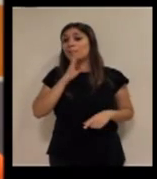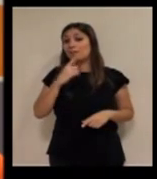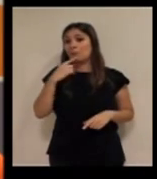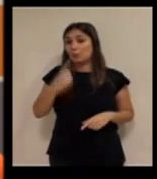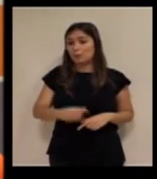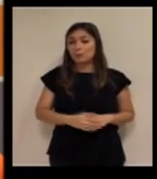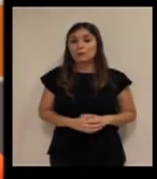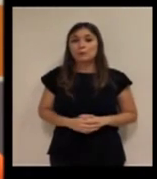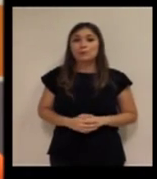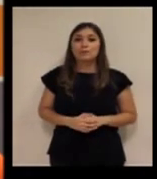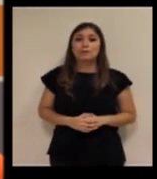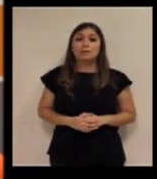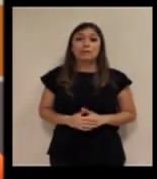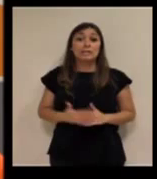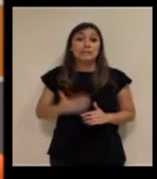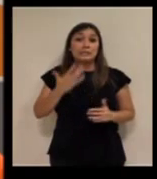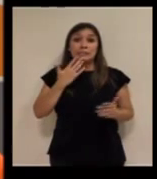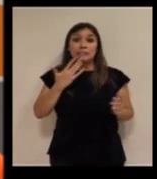otro tipo de servicios